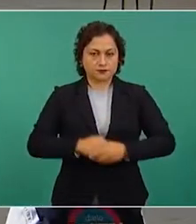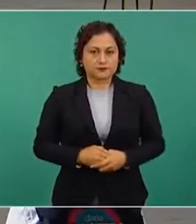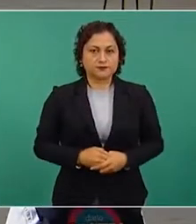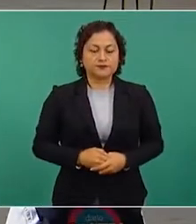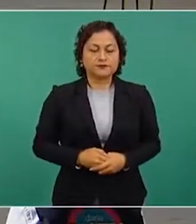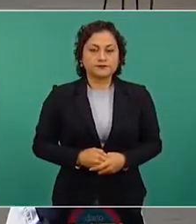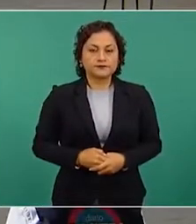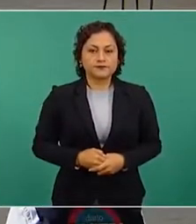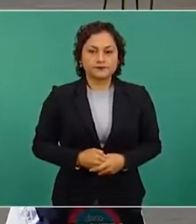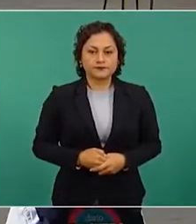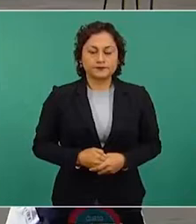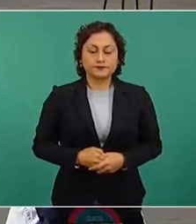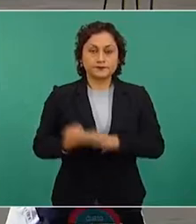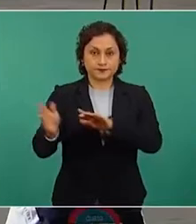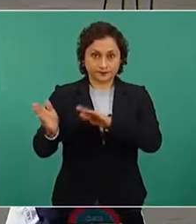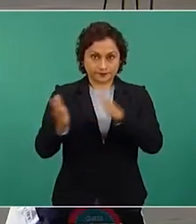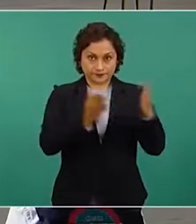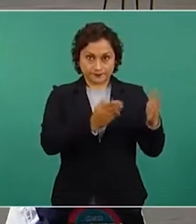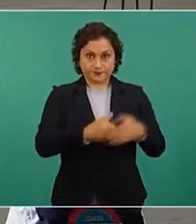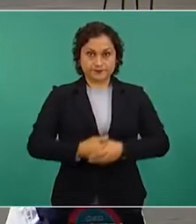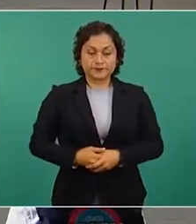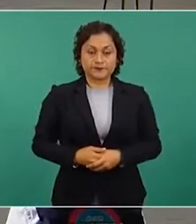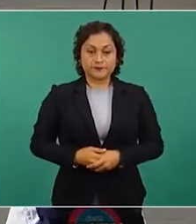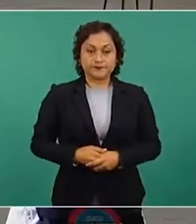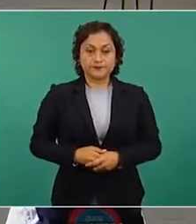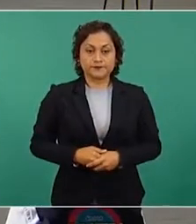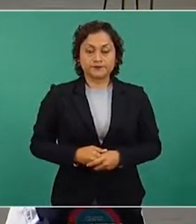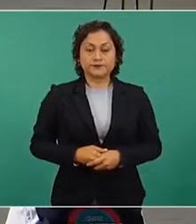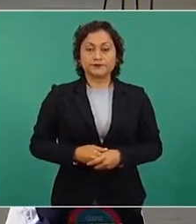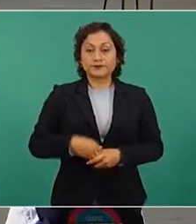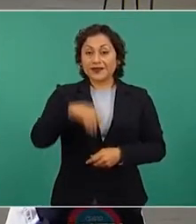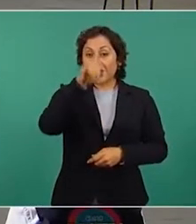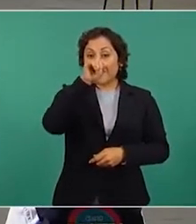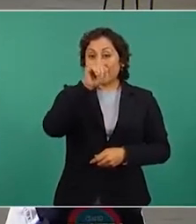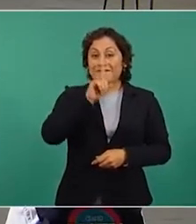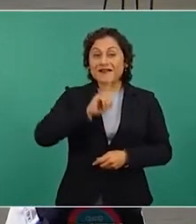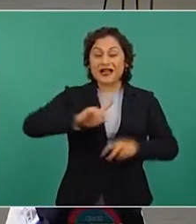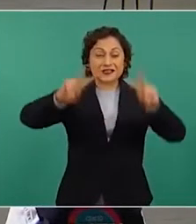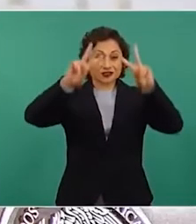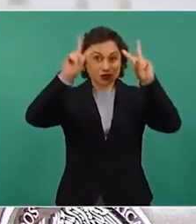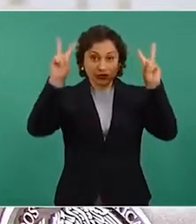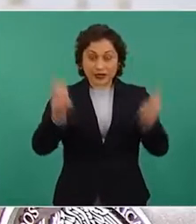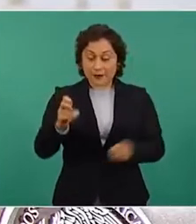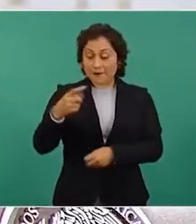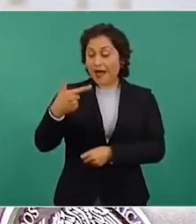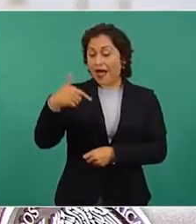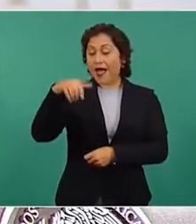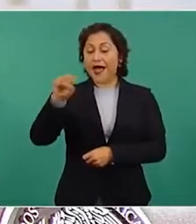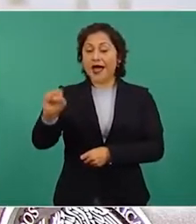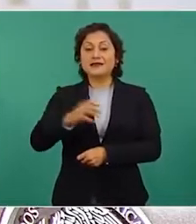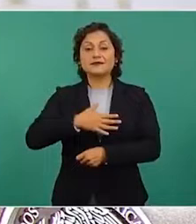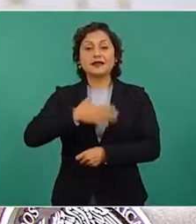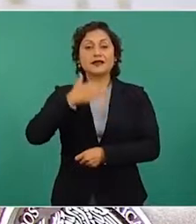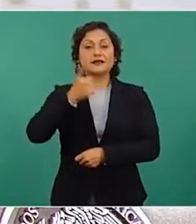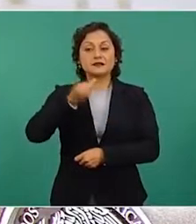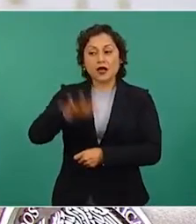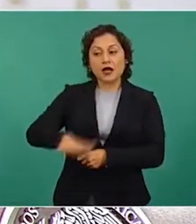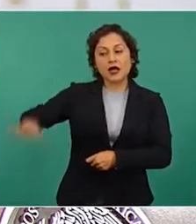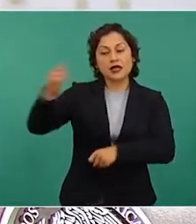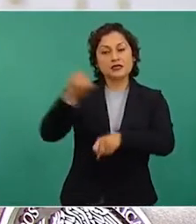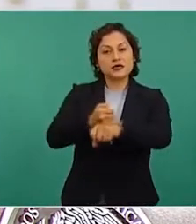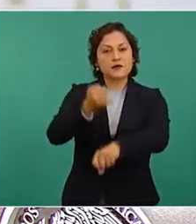La siguiente, por favor. Falso que gas bienestar en Iztapalapa sea más caro que los privados.